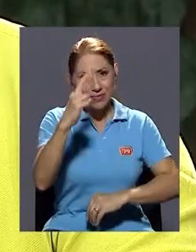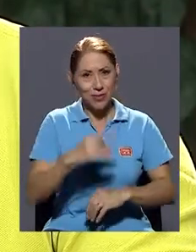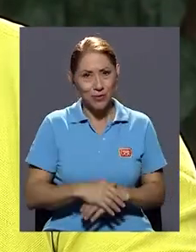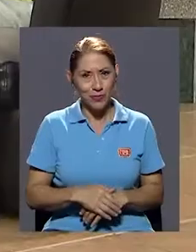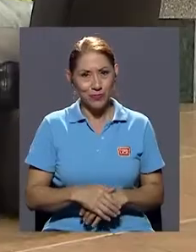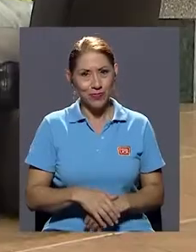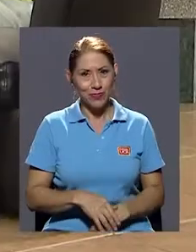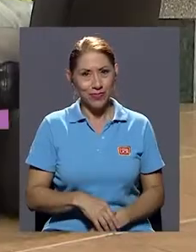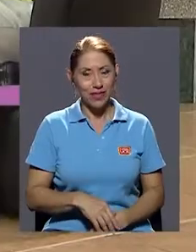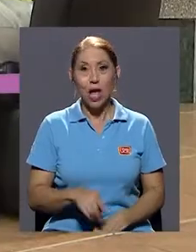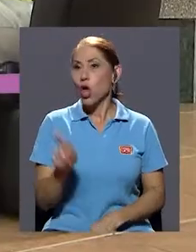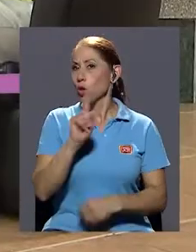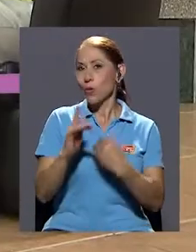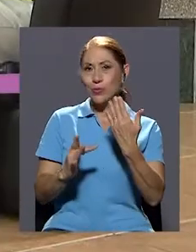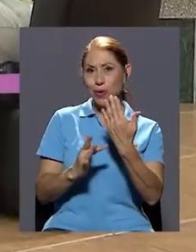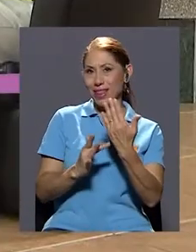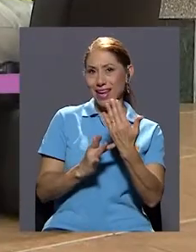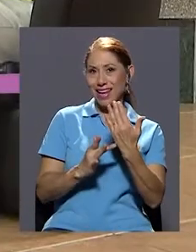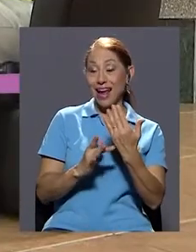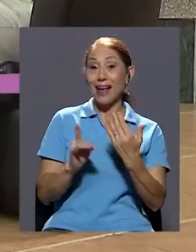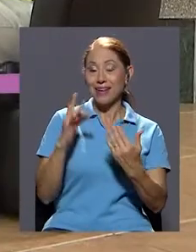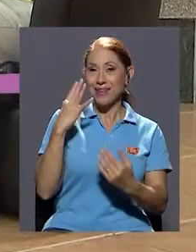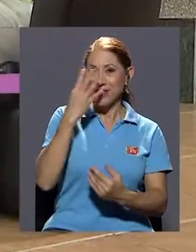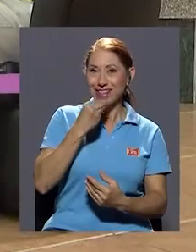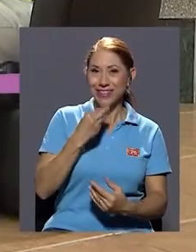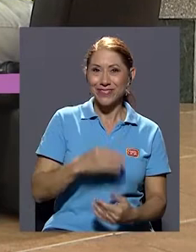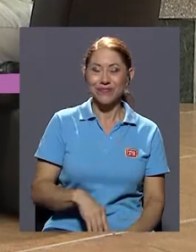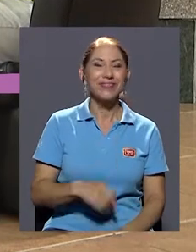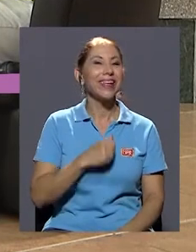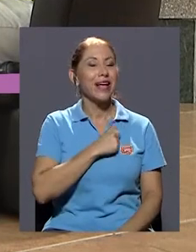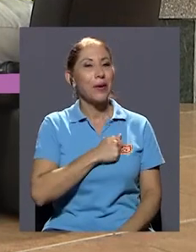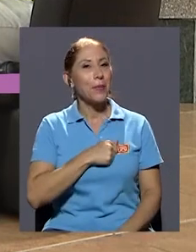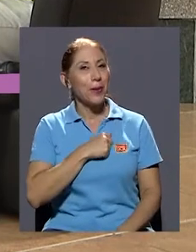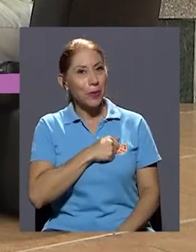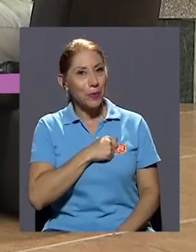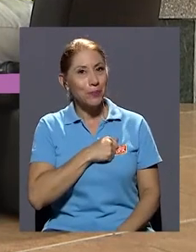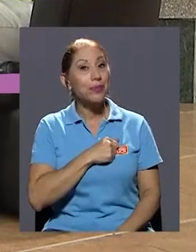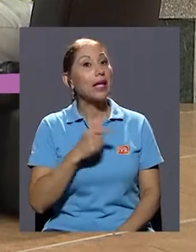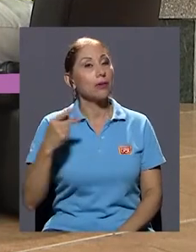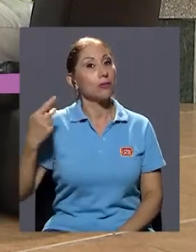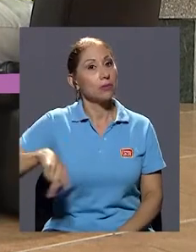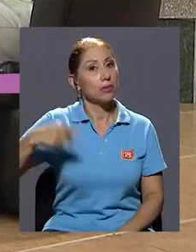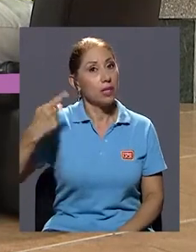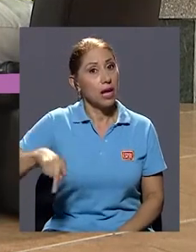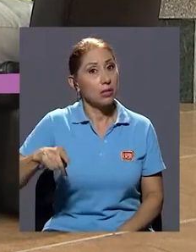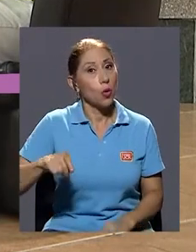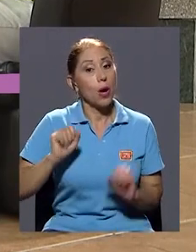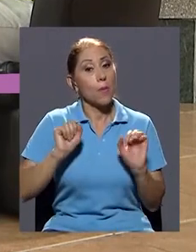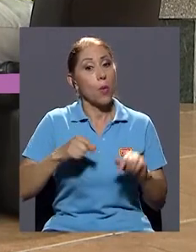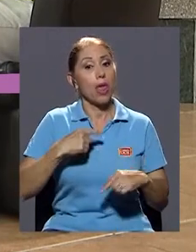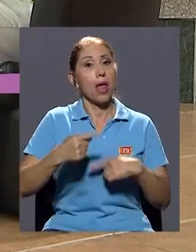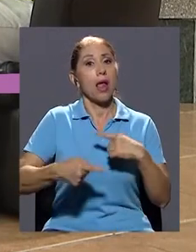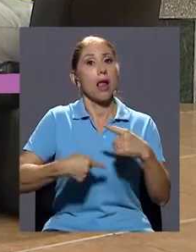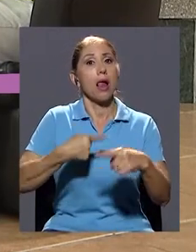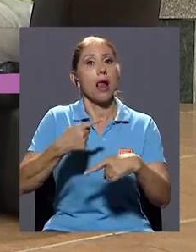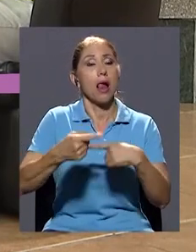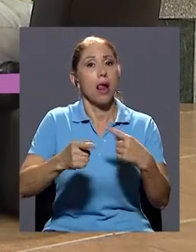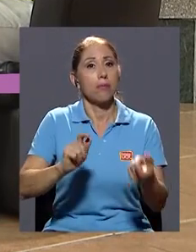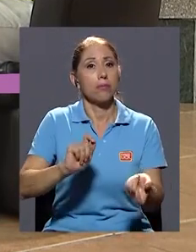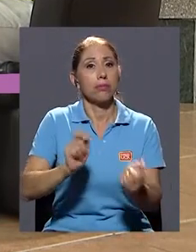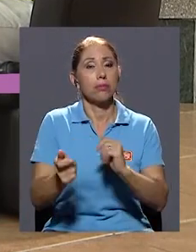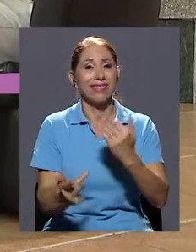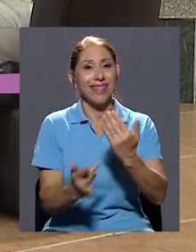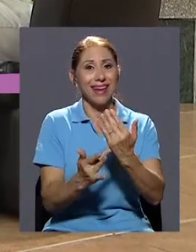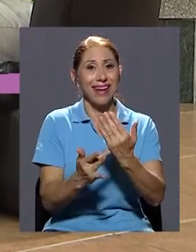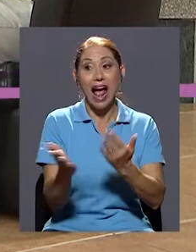Yo lo traduciría en eso. No es una técnica, así que... Perdón, existe el riesgo de que se torne técnica porque hay personas que